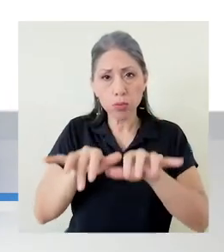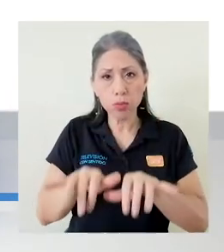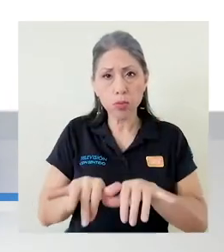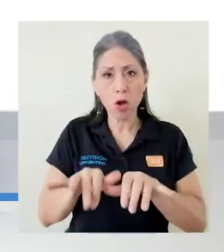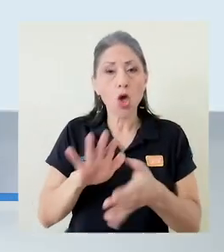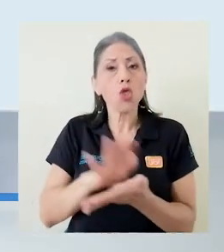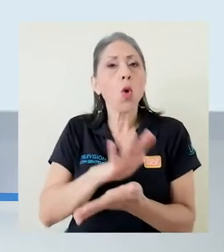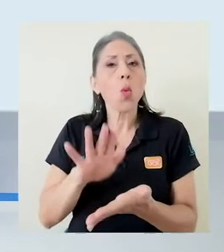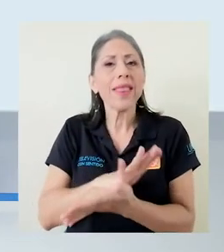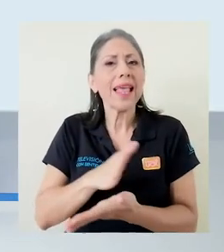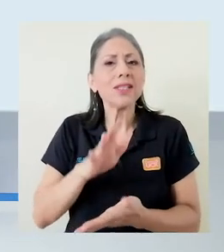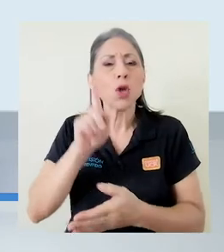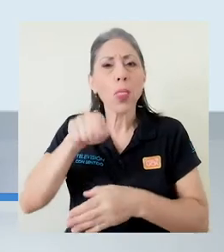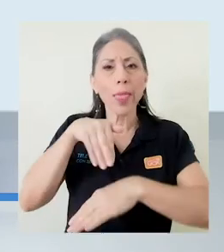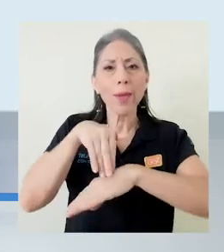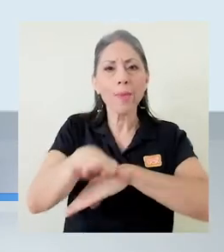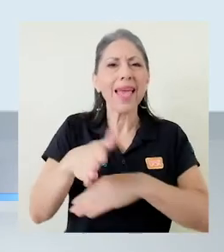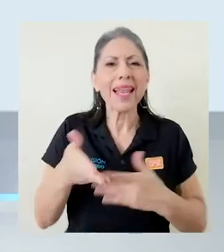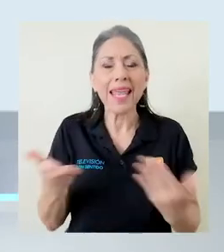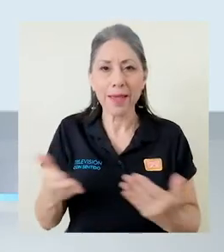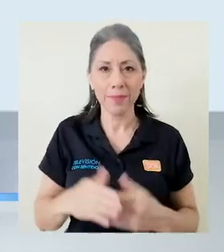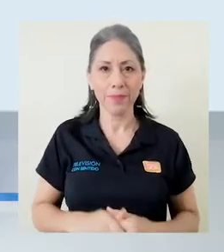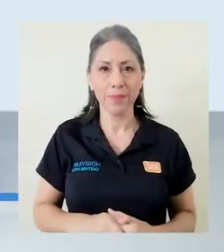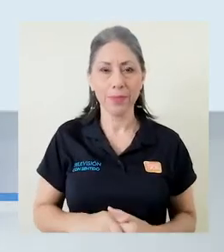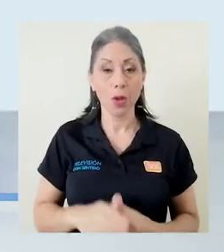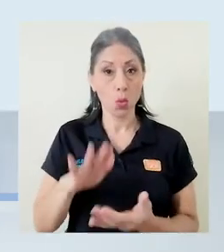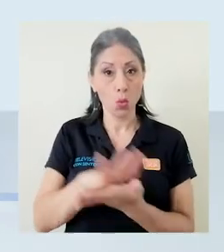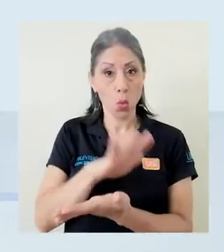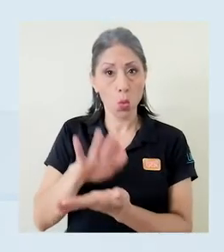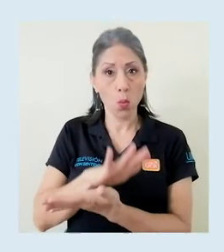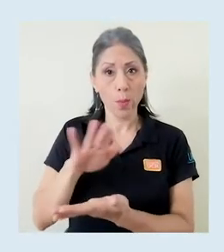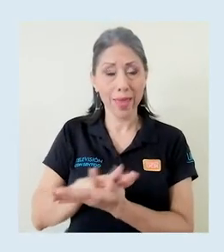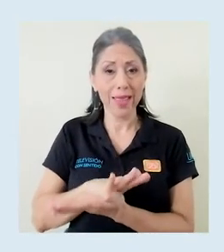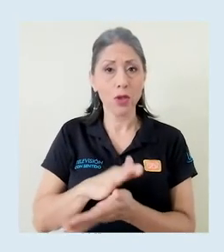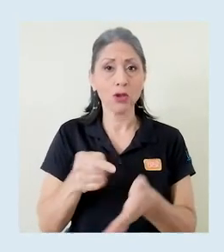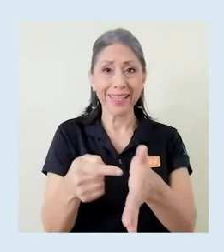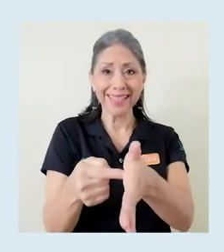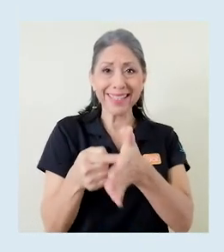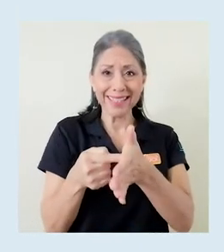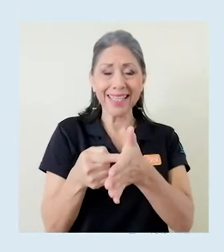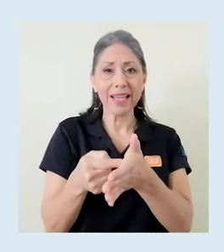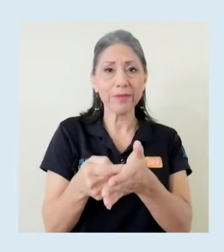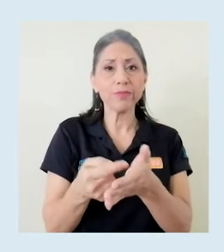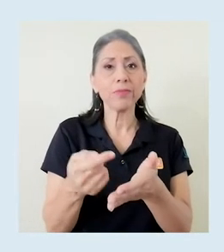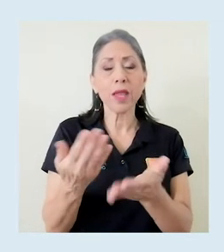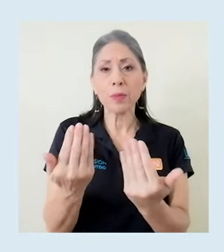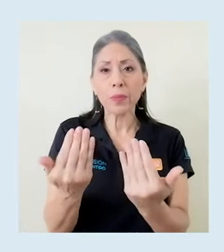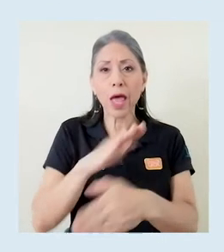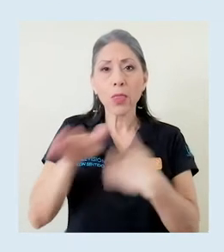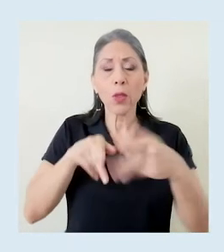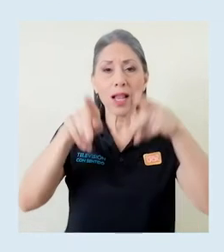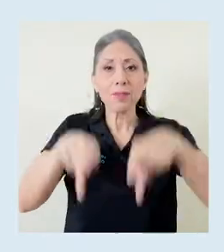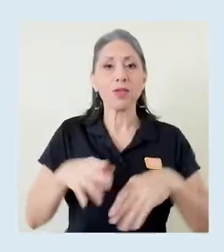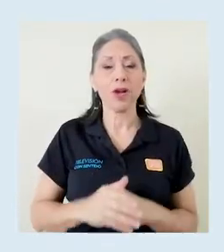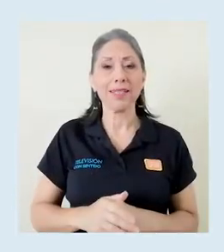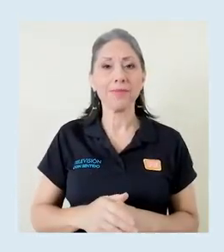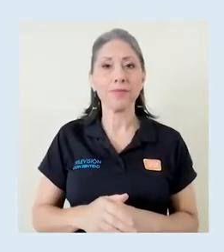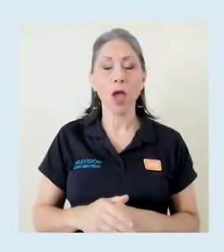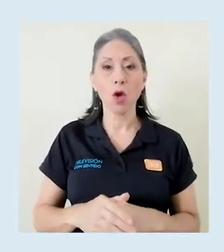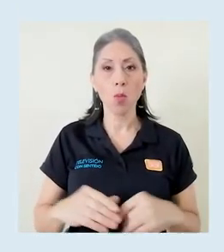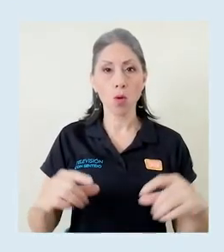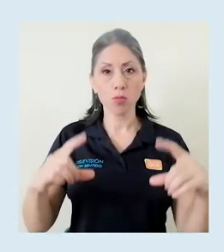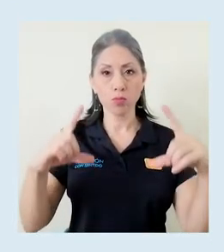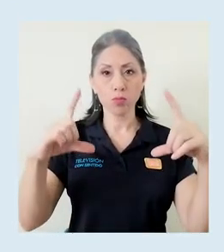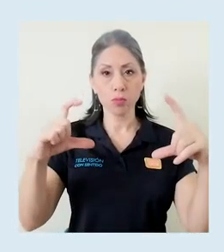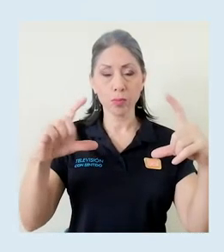documentación. Preste atención. Como documentos que se le exigen a todas las personas son una captura de